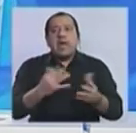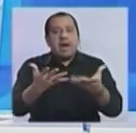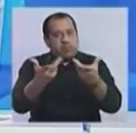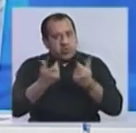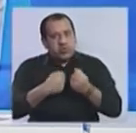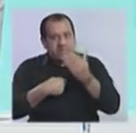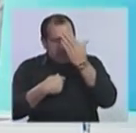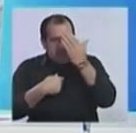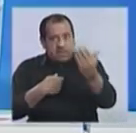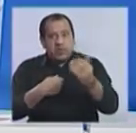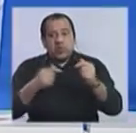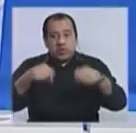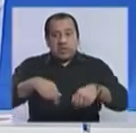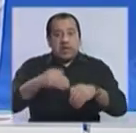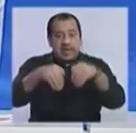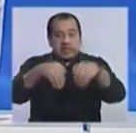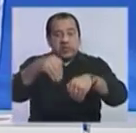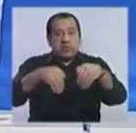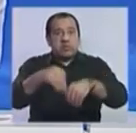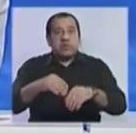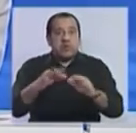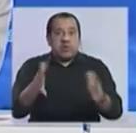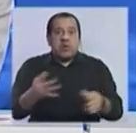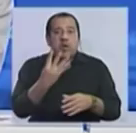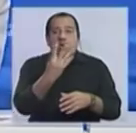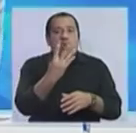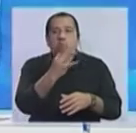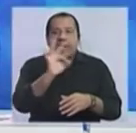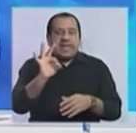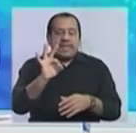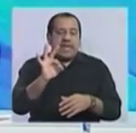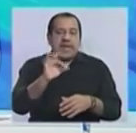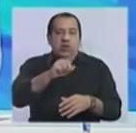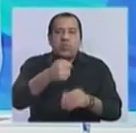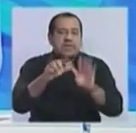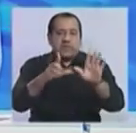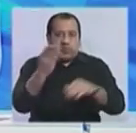Frente Amplio en esta primera ronda fue de 40,7%.